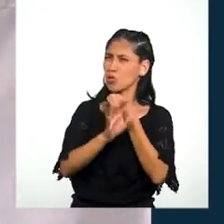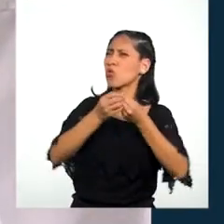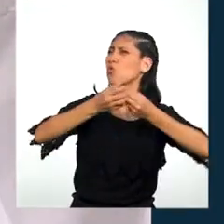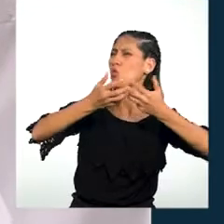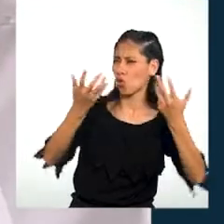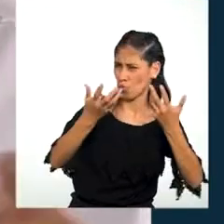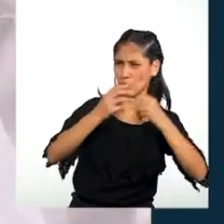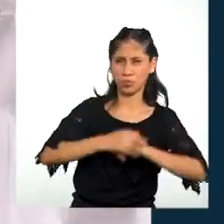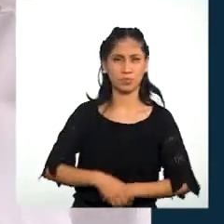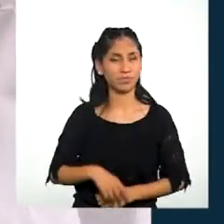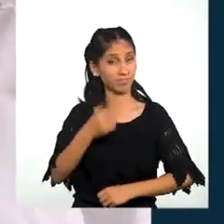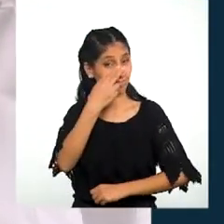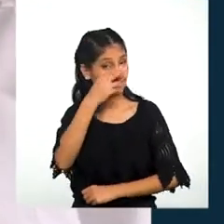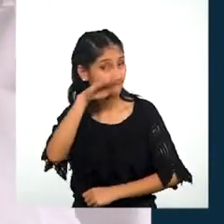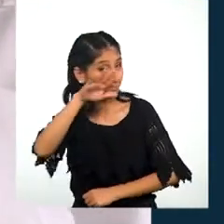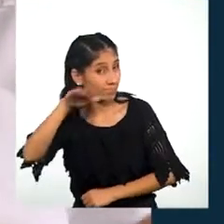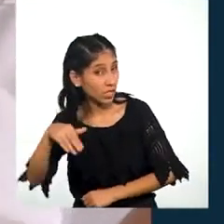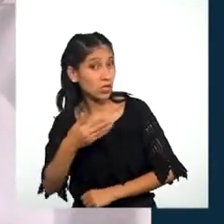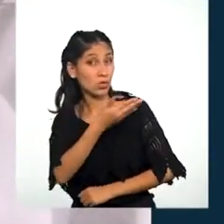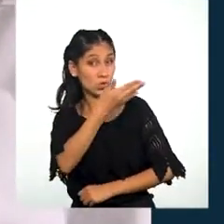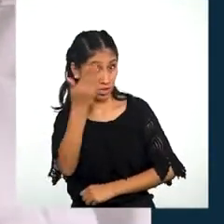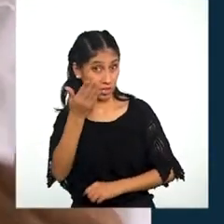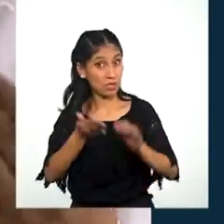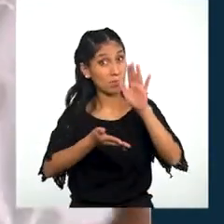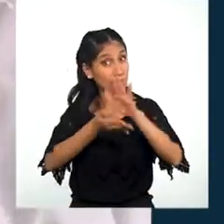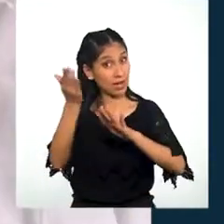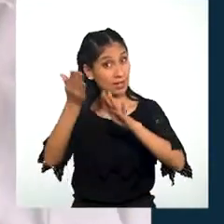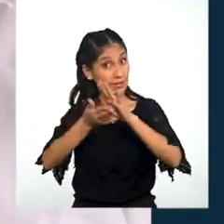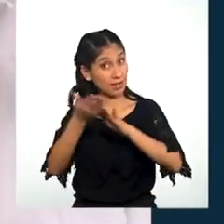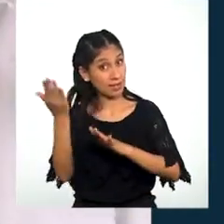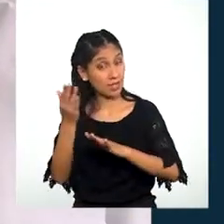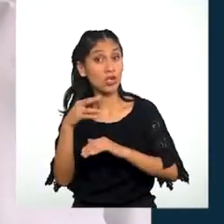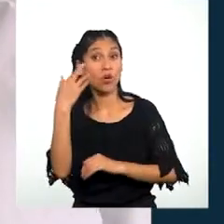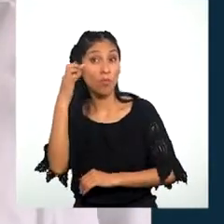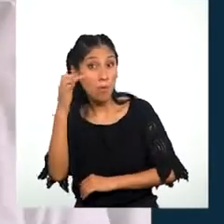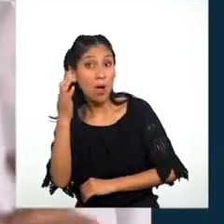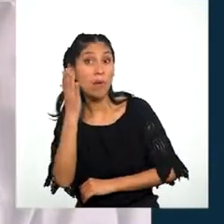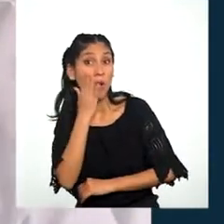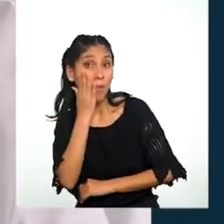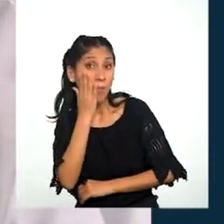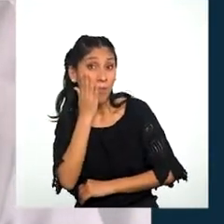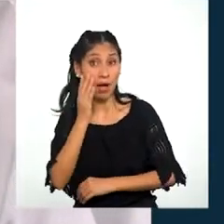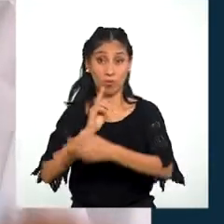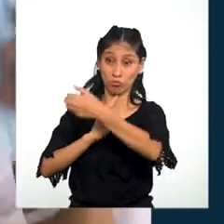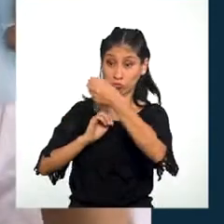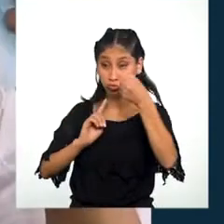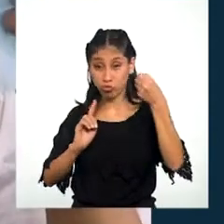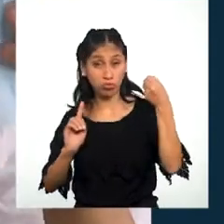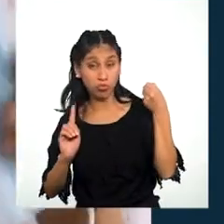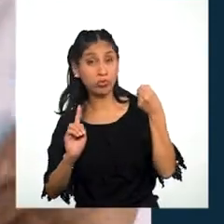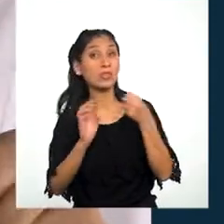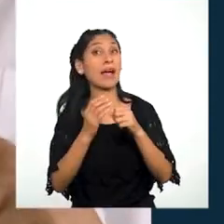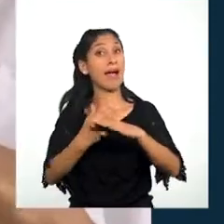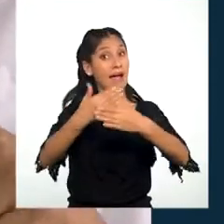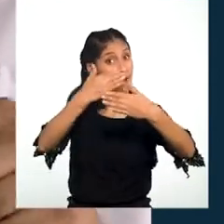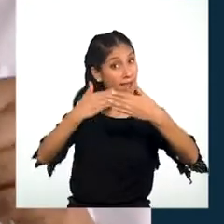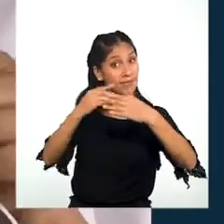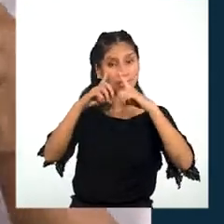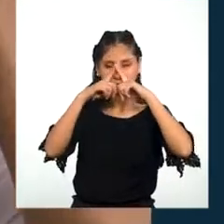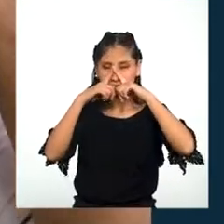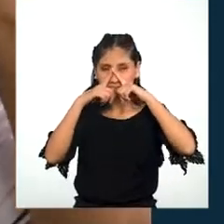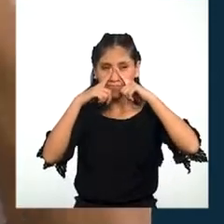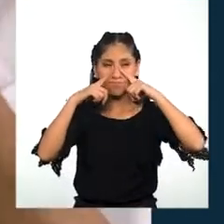Niños Si van a salir Con papito O mamita Deben usar La mascarilla